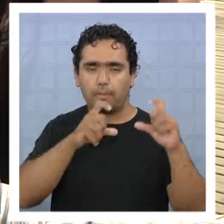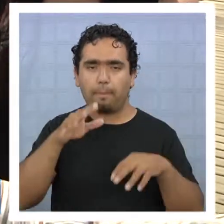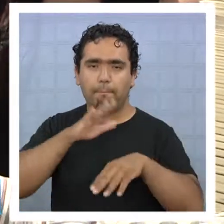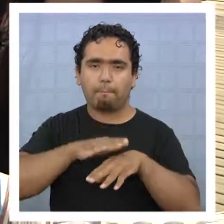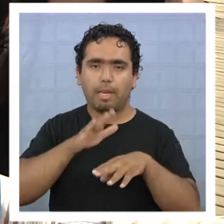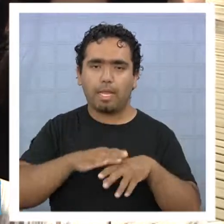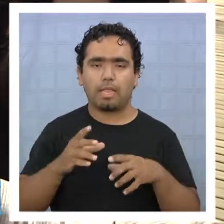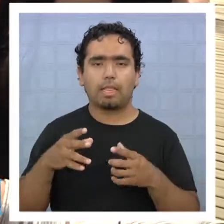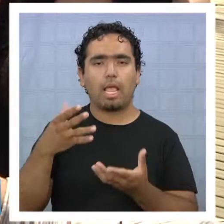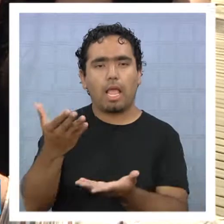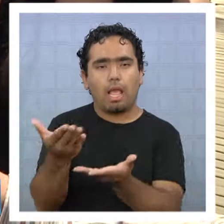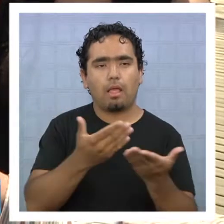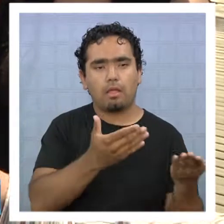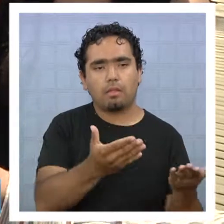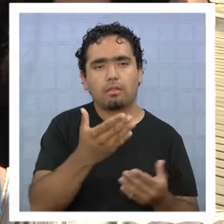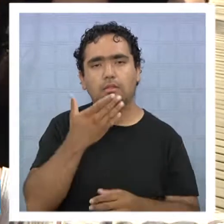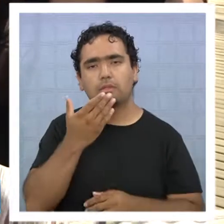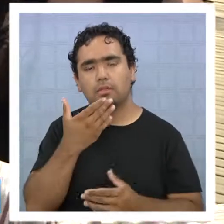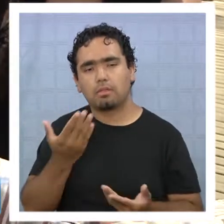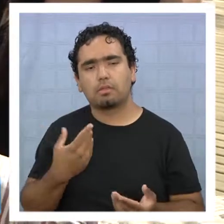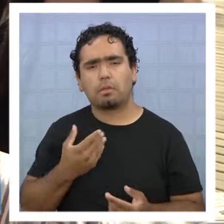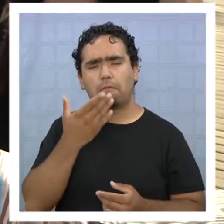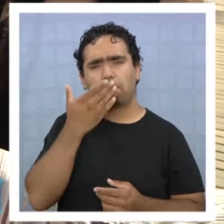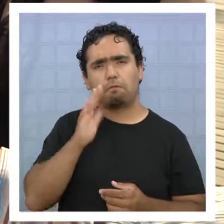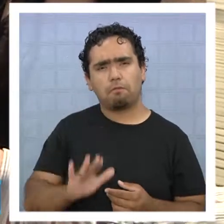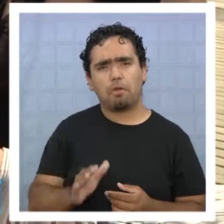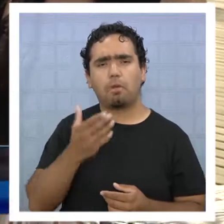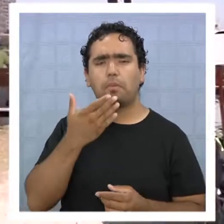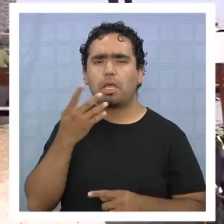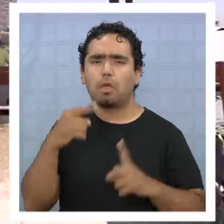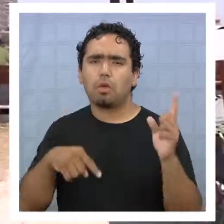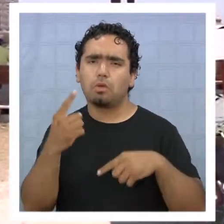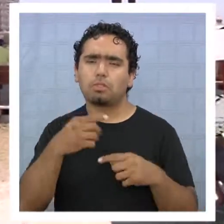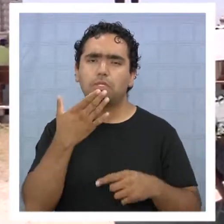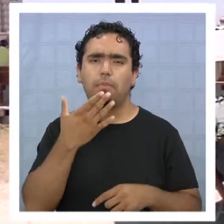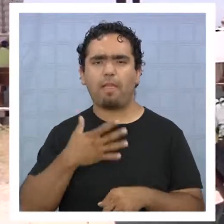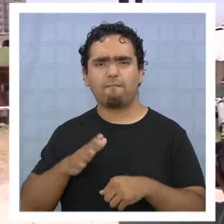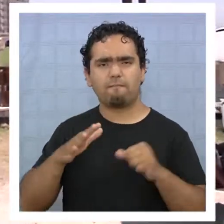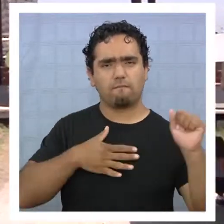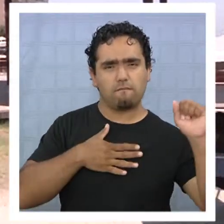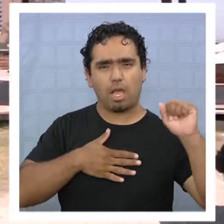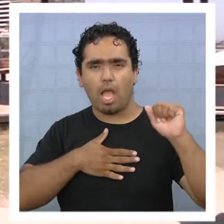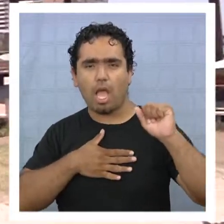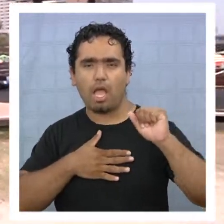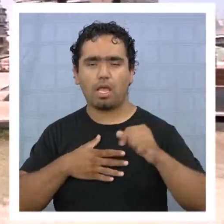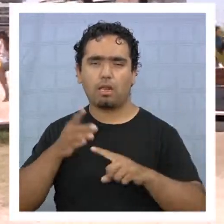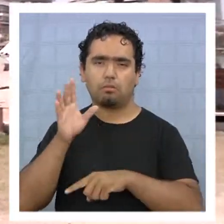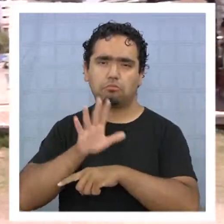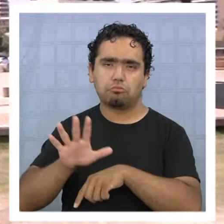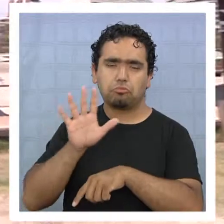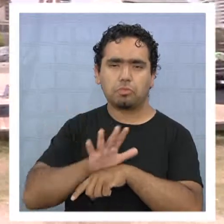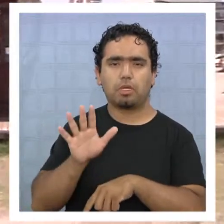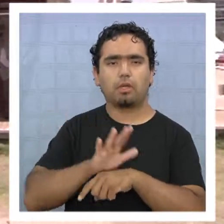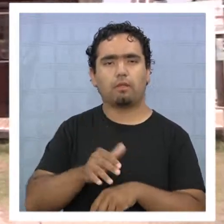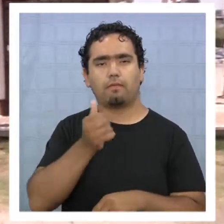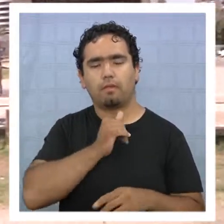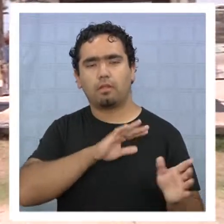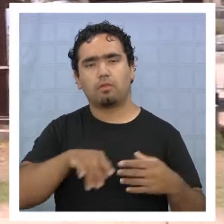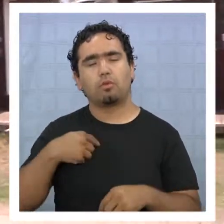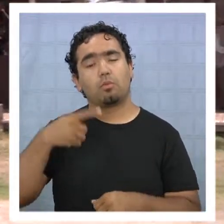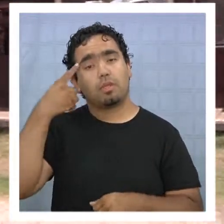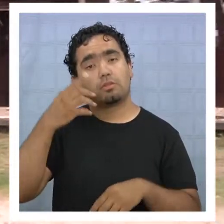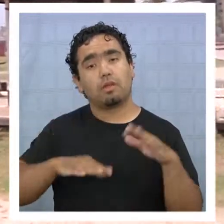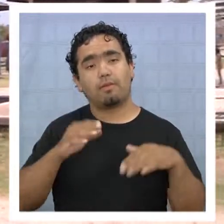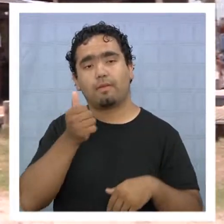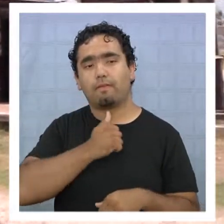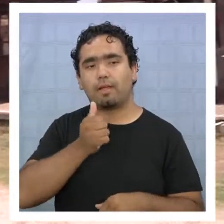los turistas, para prestarlos, como más, veo que está como súper fome de tim, de esas cosas como que está faltando un poco en Iquique. Pero yo creo que a